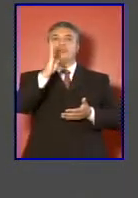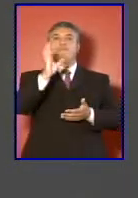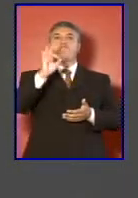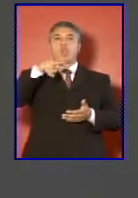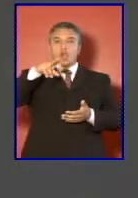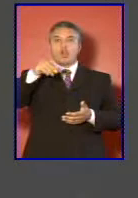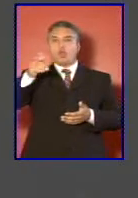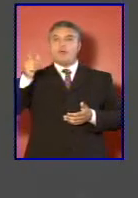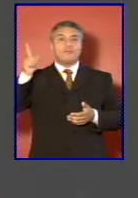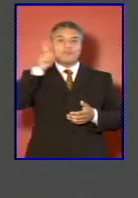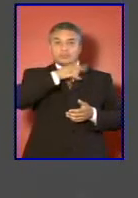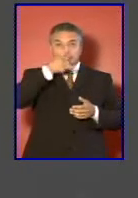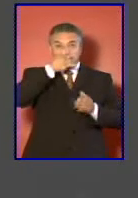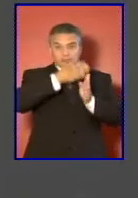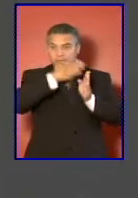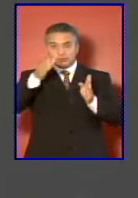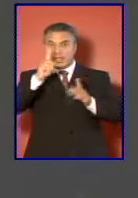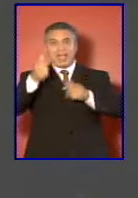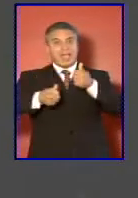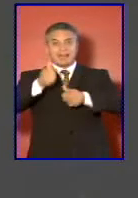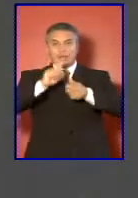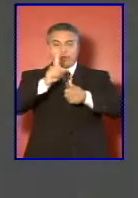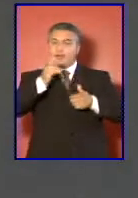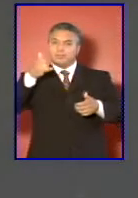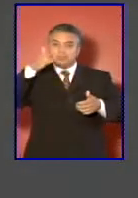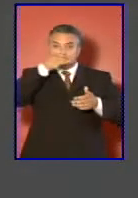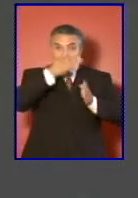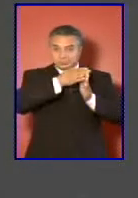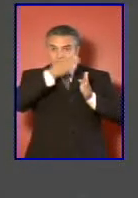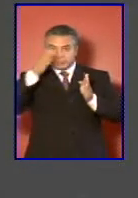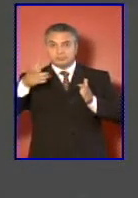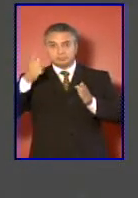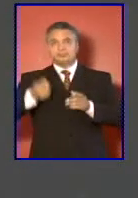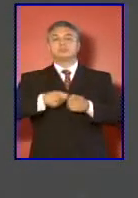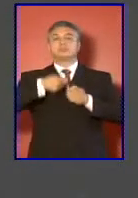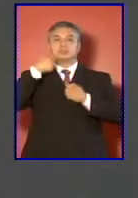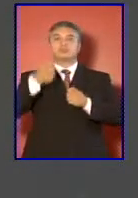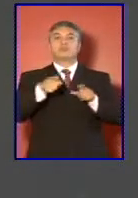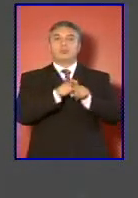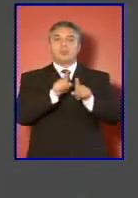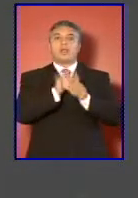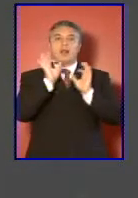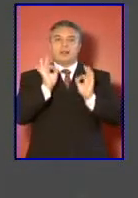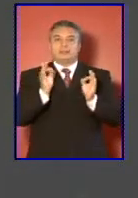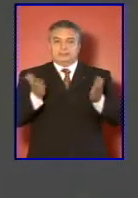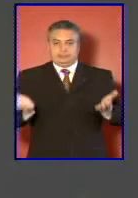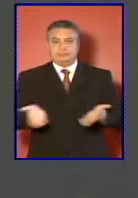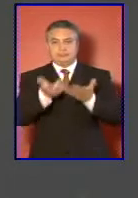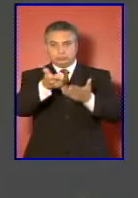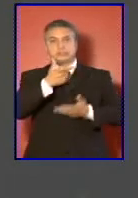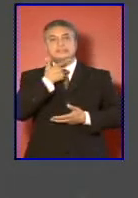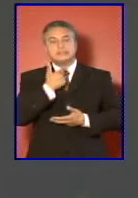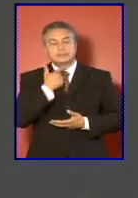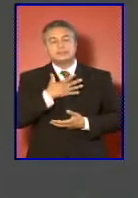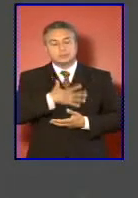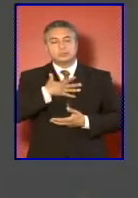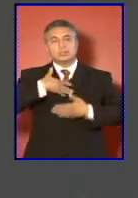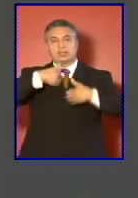final de ese periodo no al final de la carrera de manera de generar un estímulo adecuado para su permanencia.